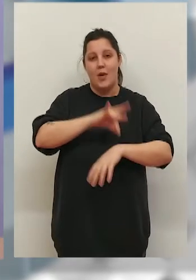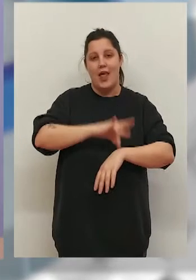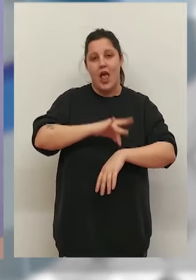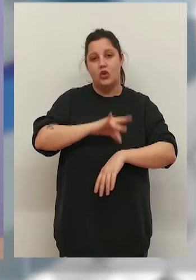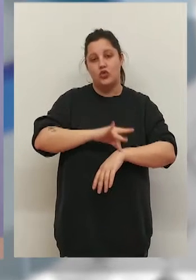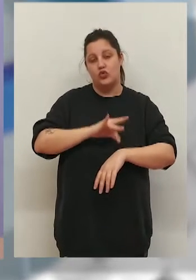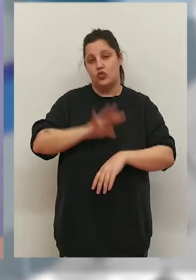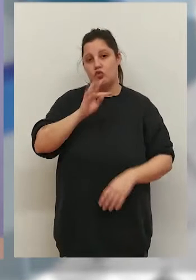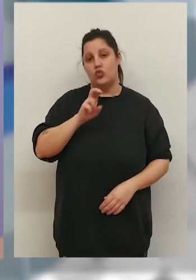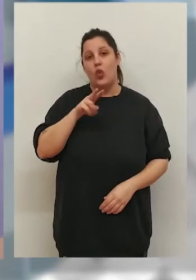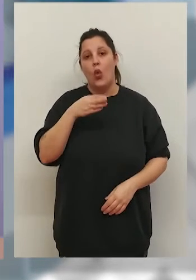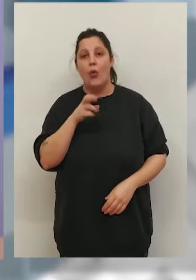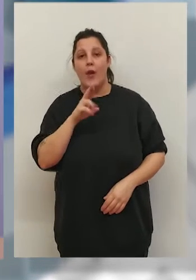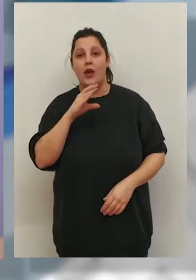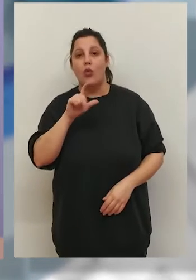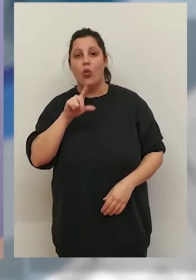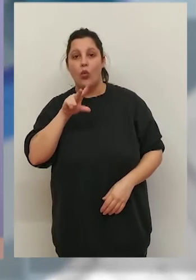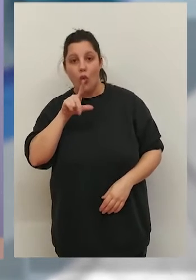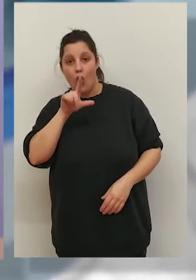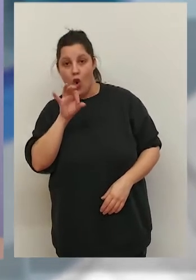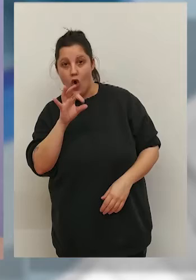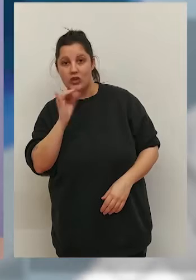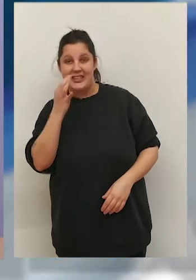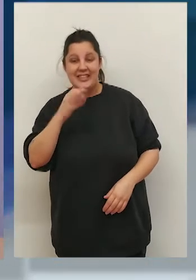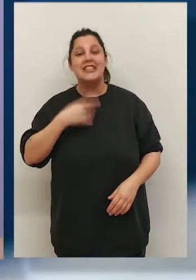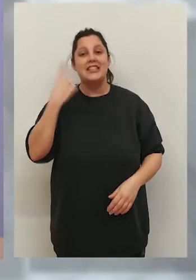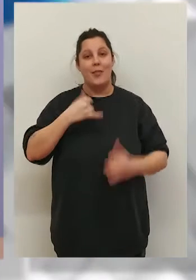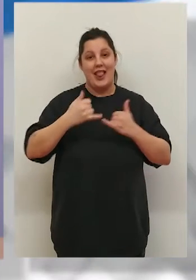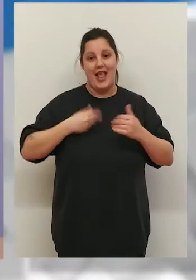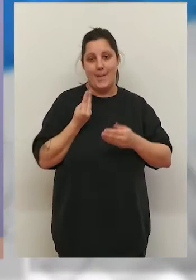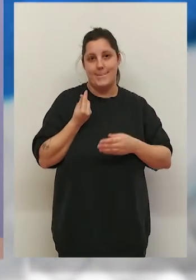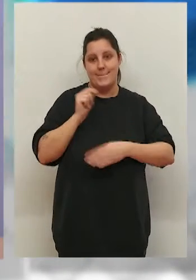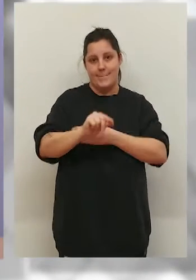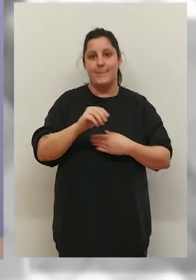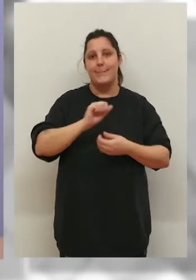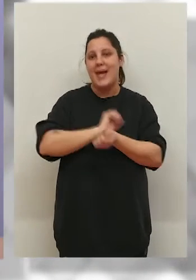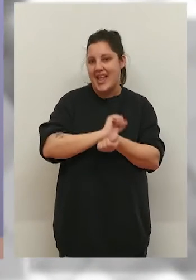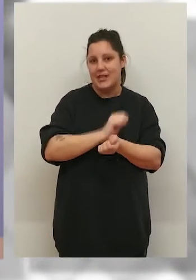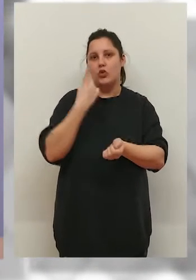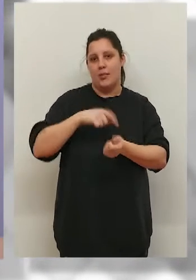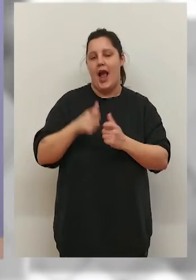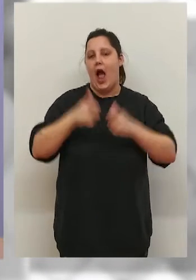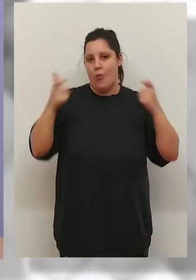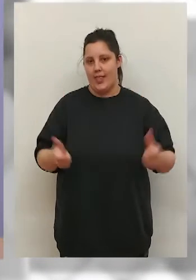tuberculosis y estamos pensando también en complementar las líneas de préstamos.